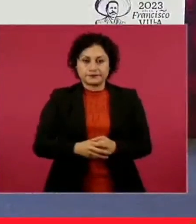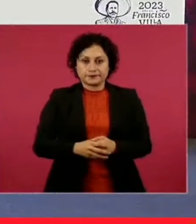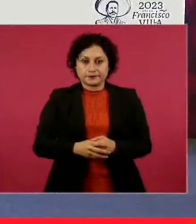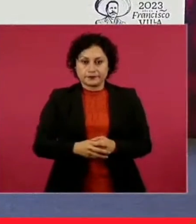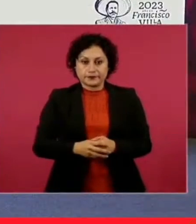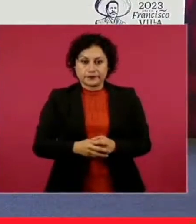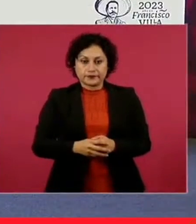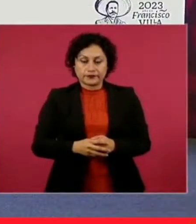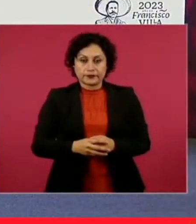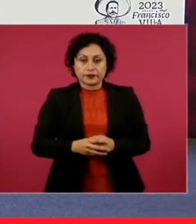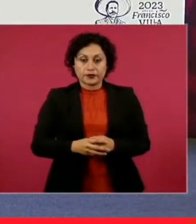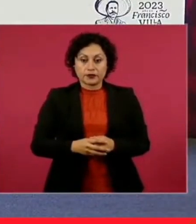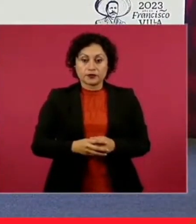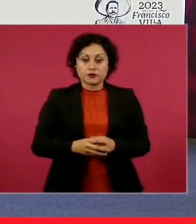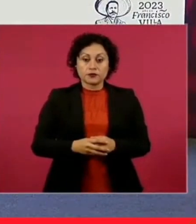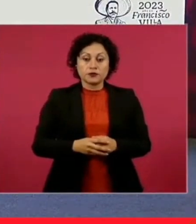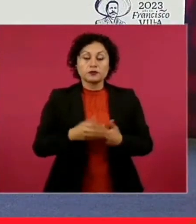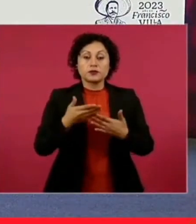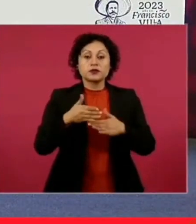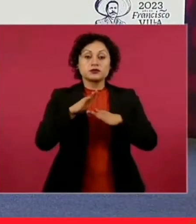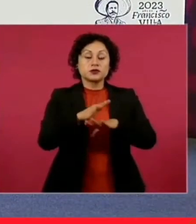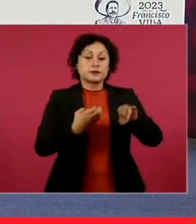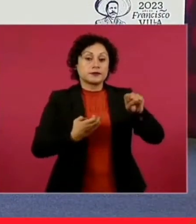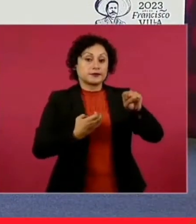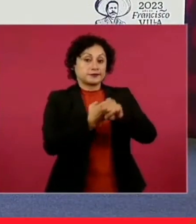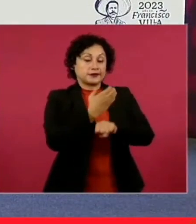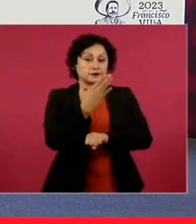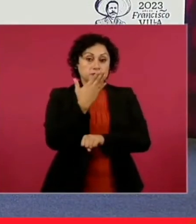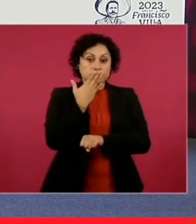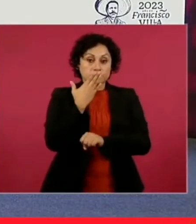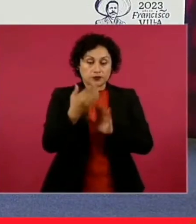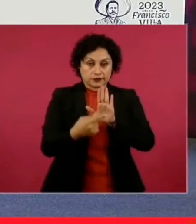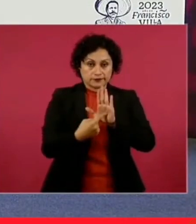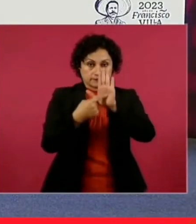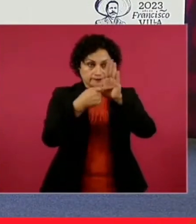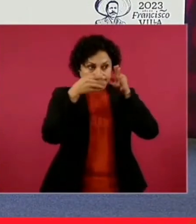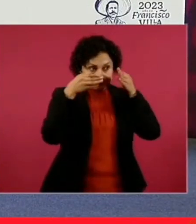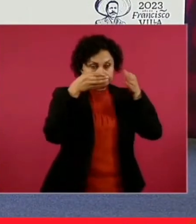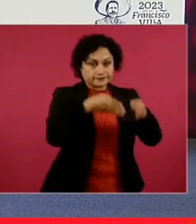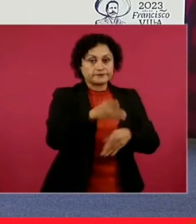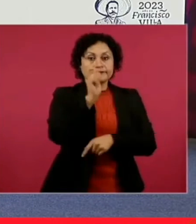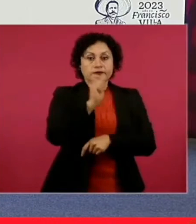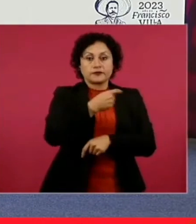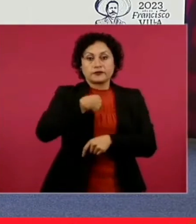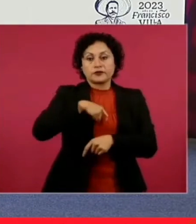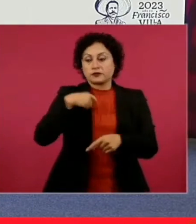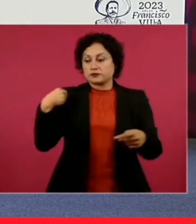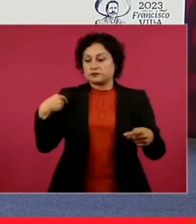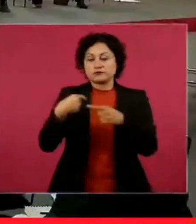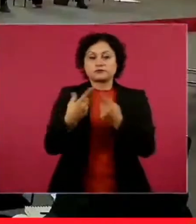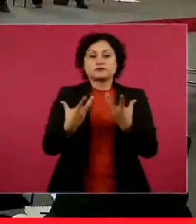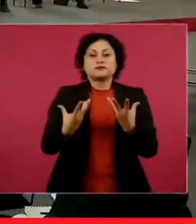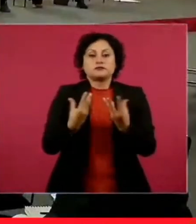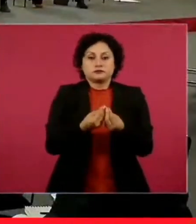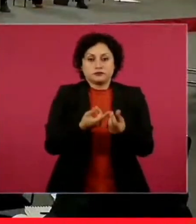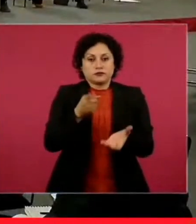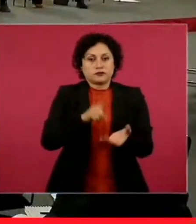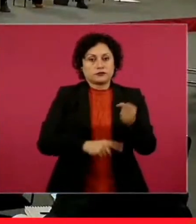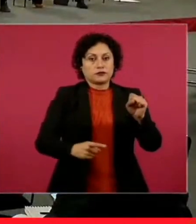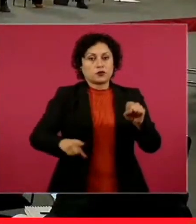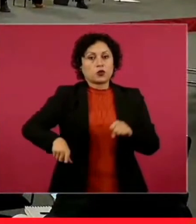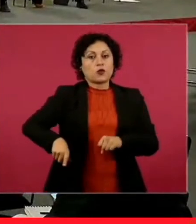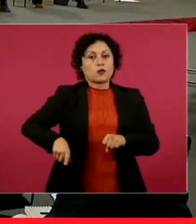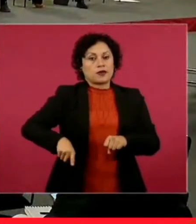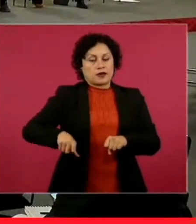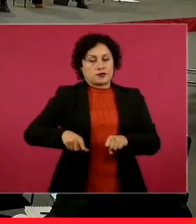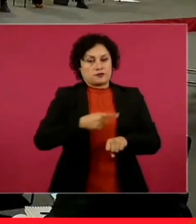Hablando ahora en relación a Sonora y hemos venido también trabajando de manera coordinada con el gobierno del estado, hemos firmado